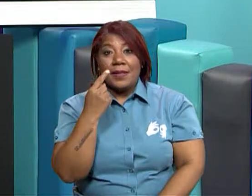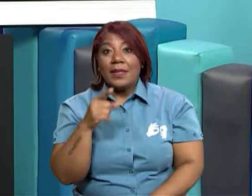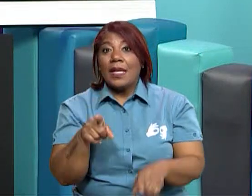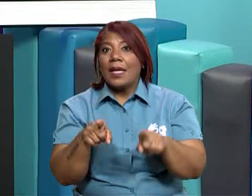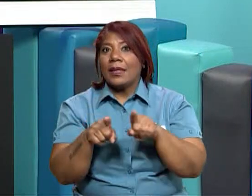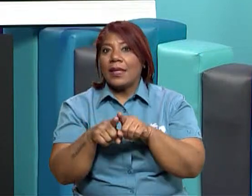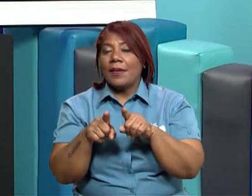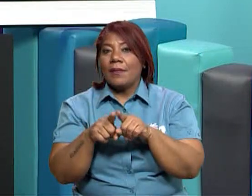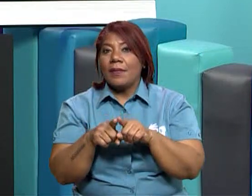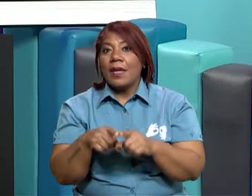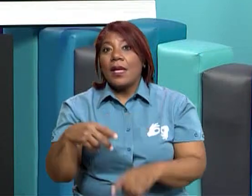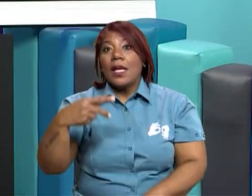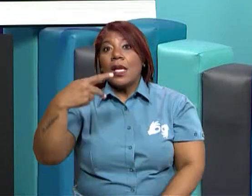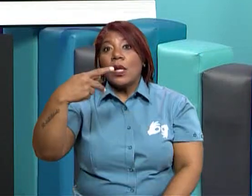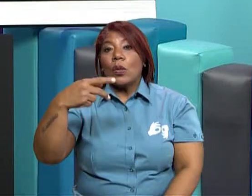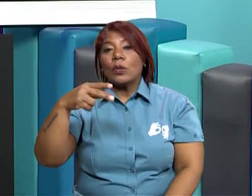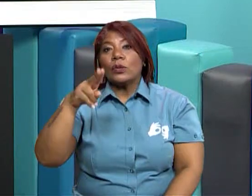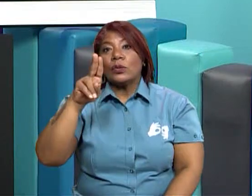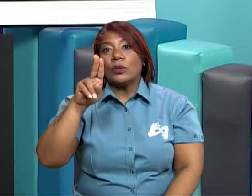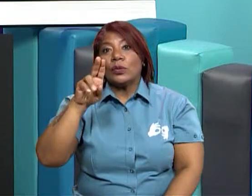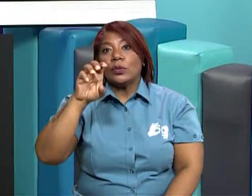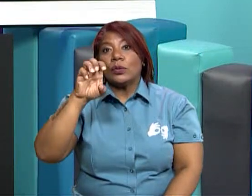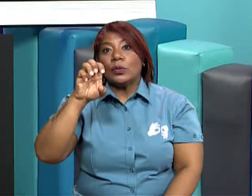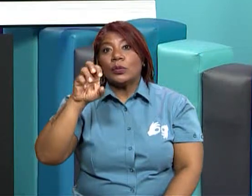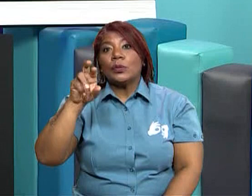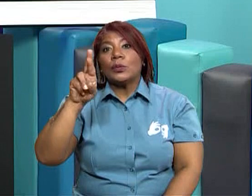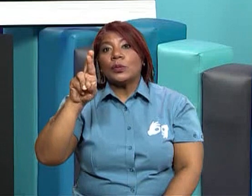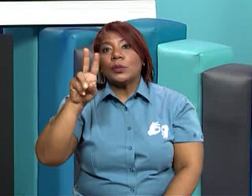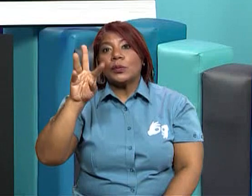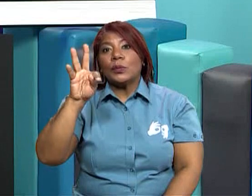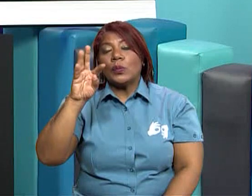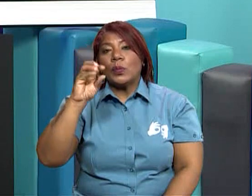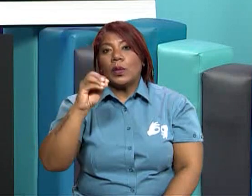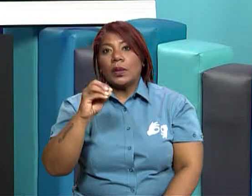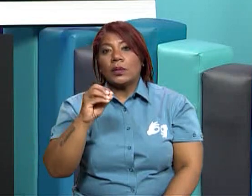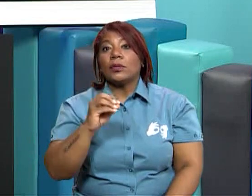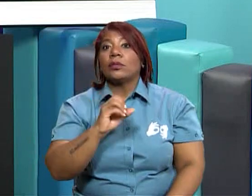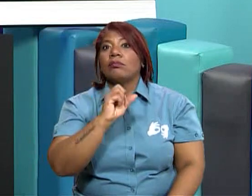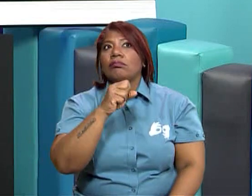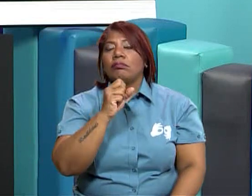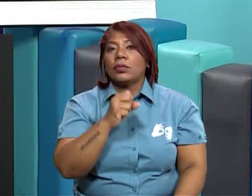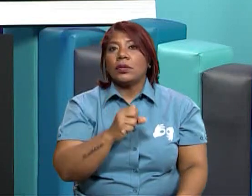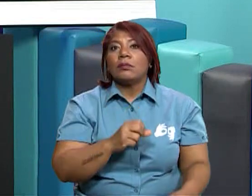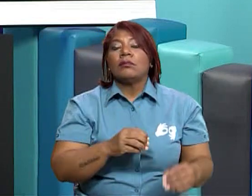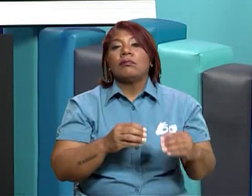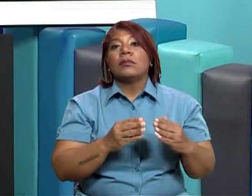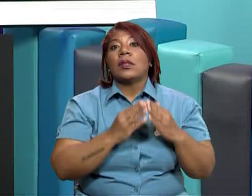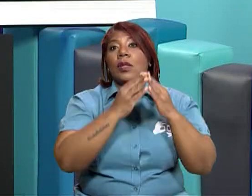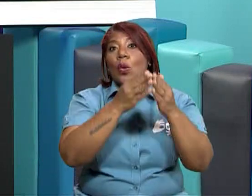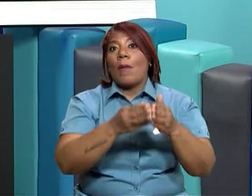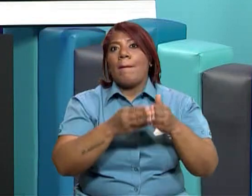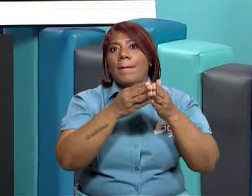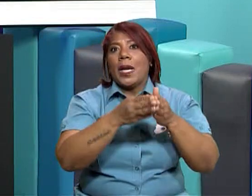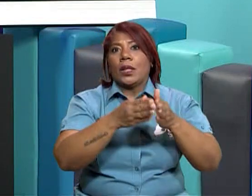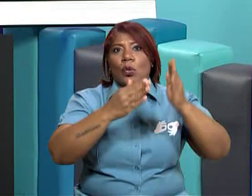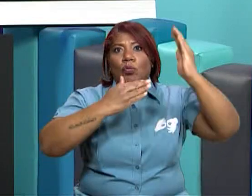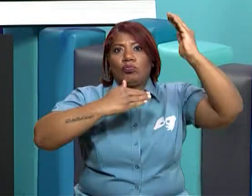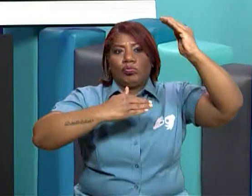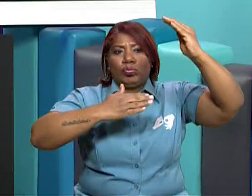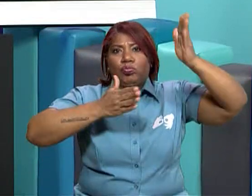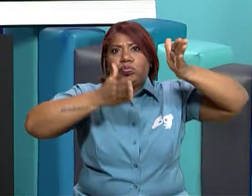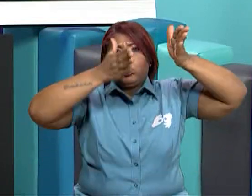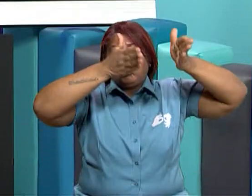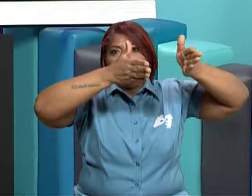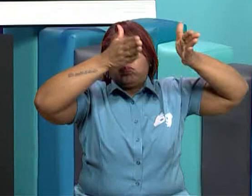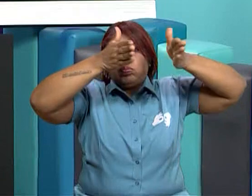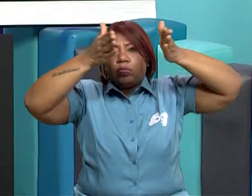de los puertos. Entonces, a través del canal de Panamá, los puertos, porque recuerden que el canal de Panamá lo que